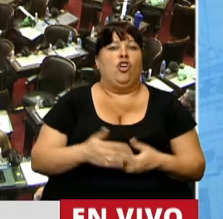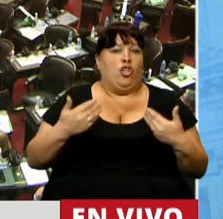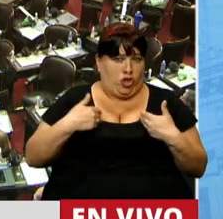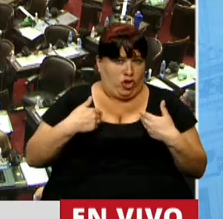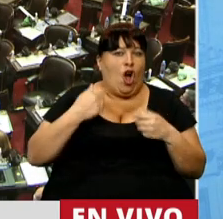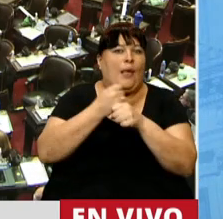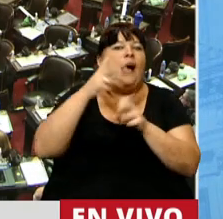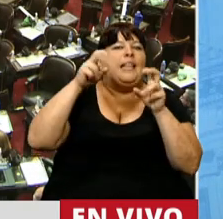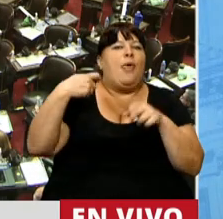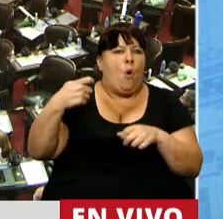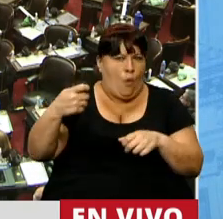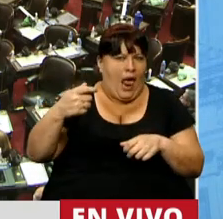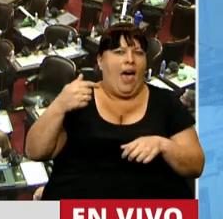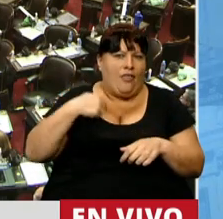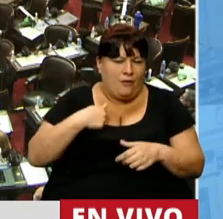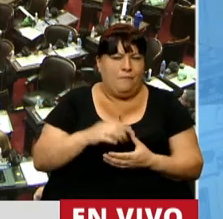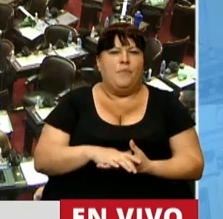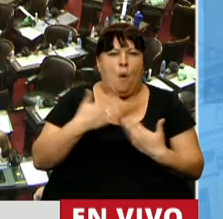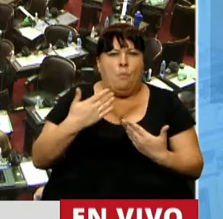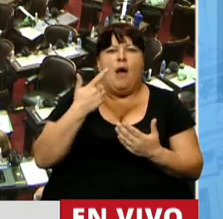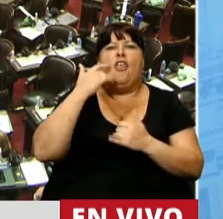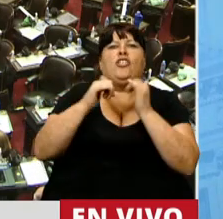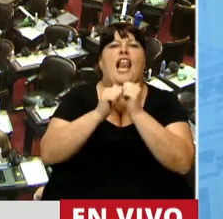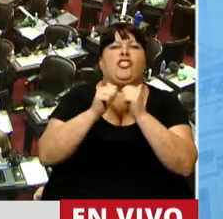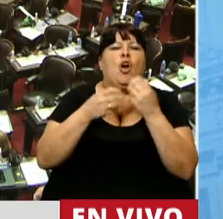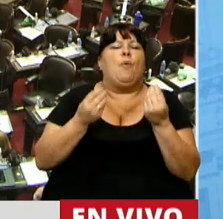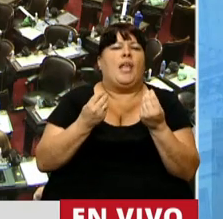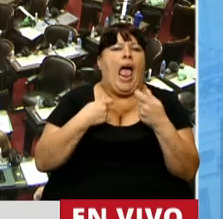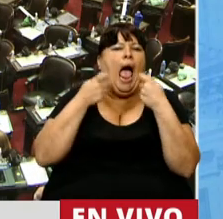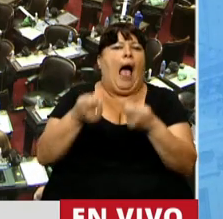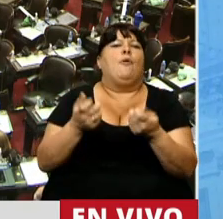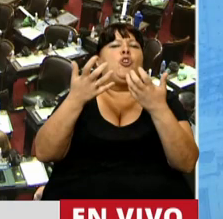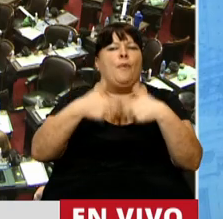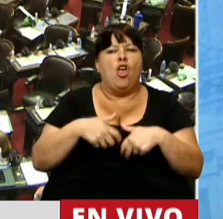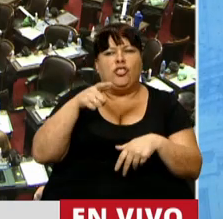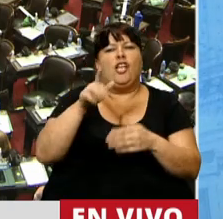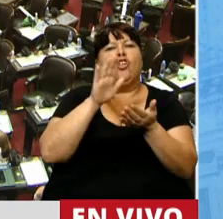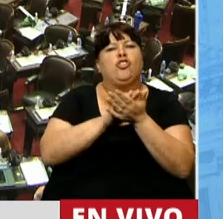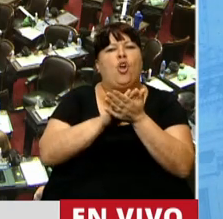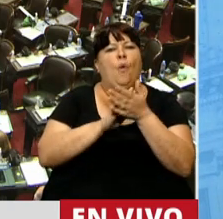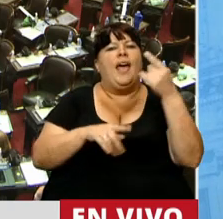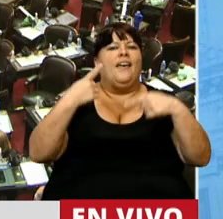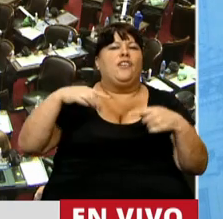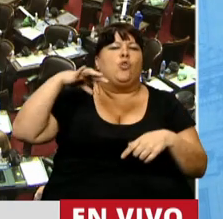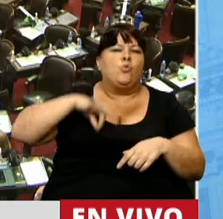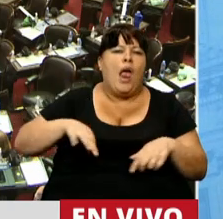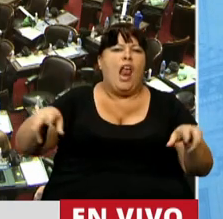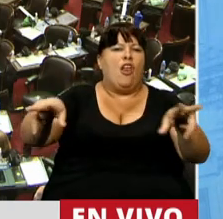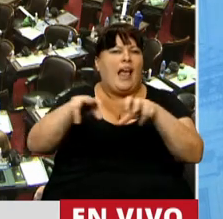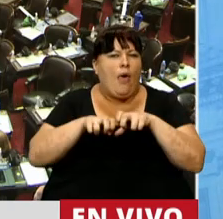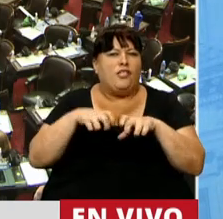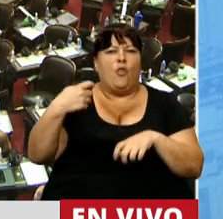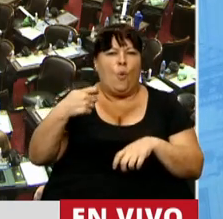soy previsionalista y tengo la necesidad de hacer historia. ¿Por qué acompañar un proyecto que tiene que ver con variación de salario y recaudación